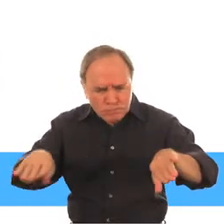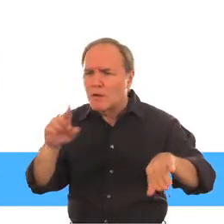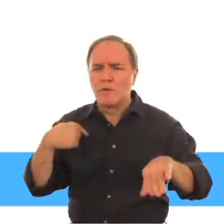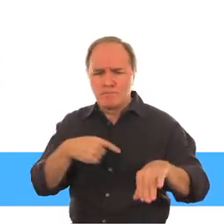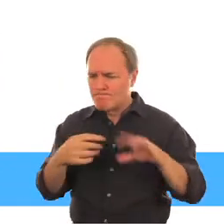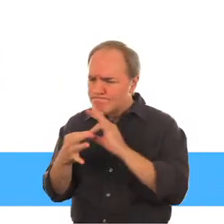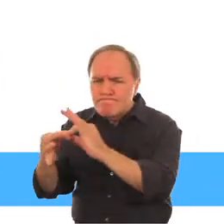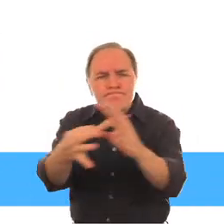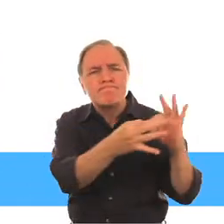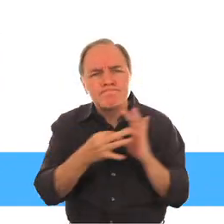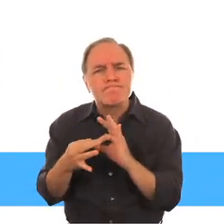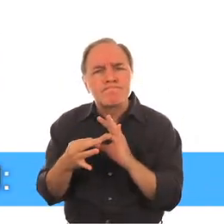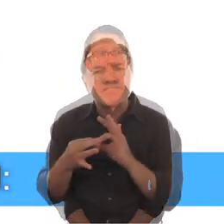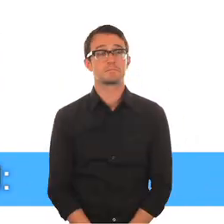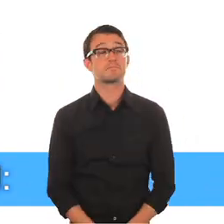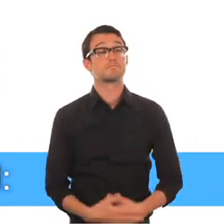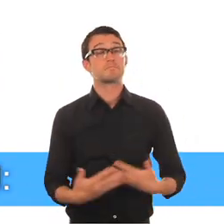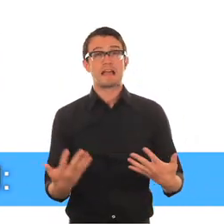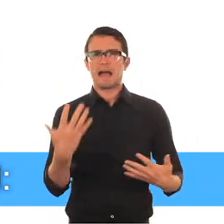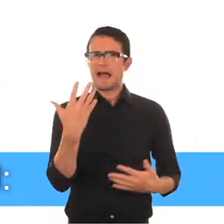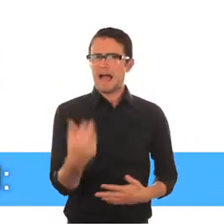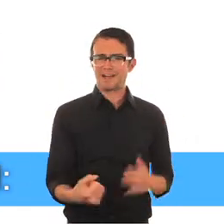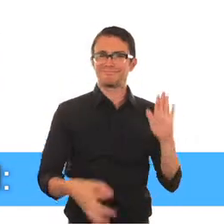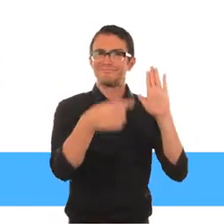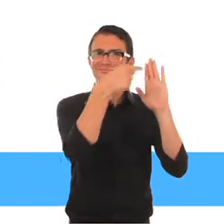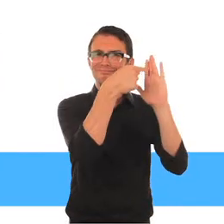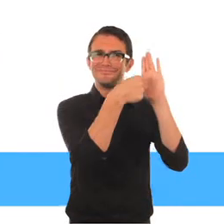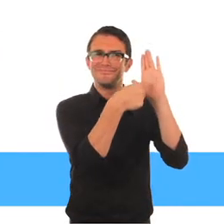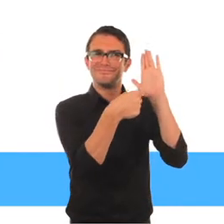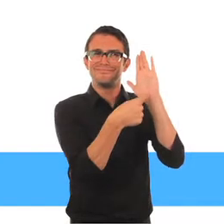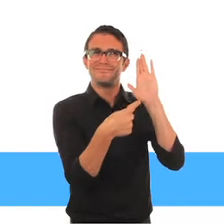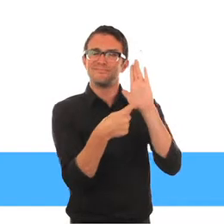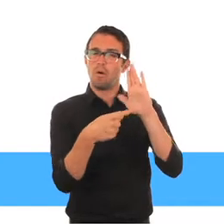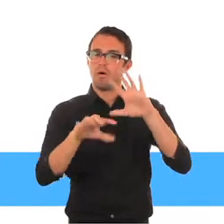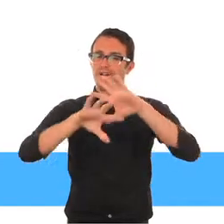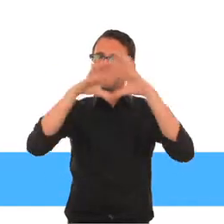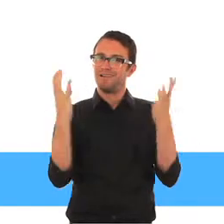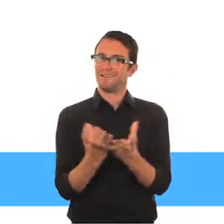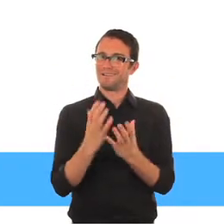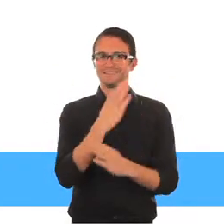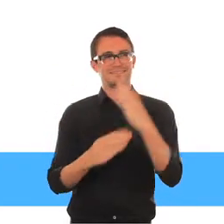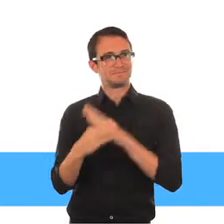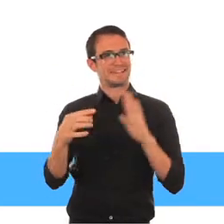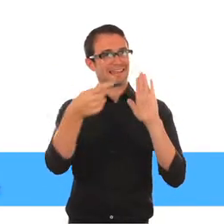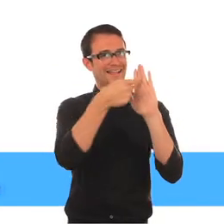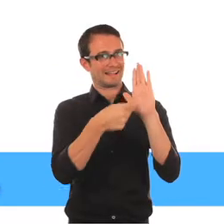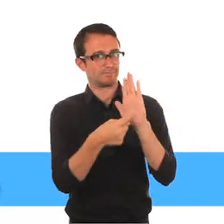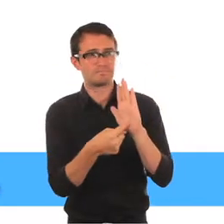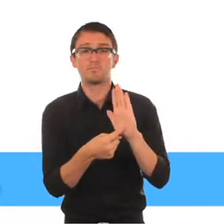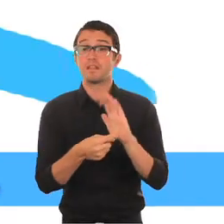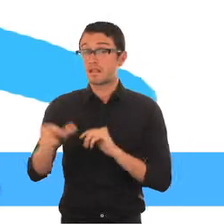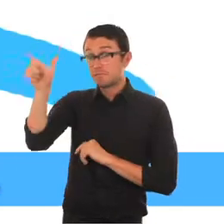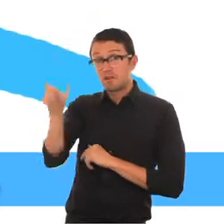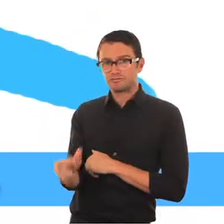Conviene considerar las siguientes pautas de etiqueta global de la discapacidad. Hable directamente con la persona, no con un tercero. Cuando hable